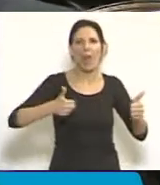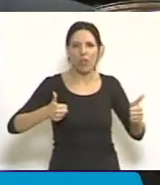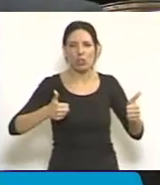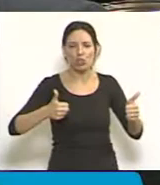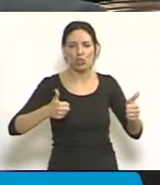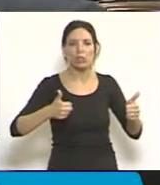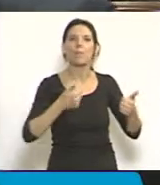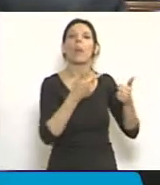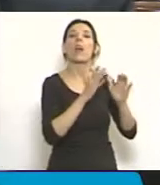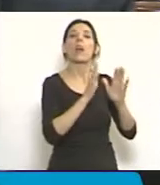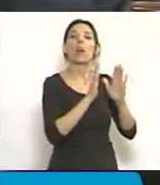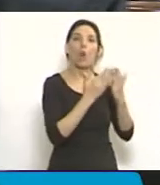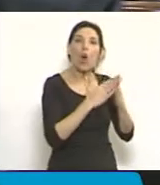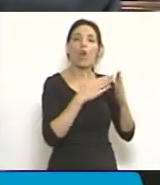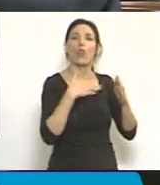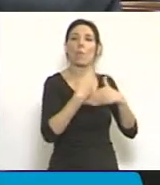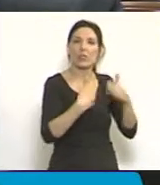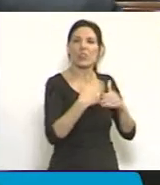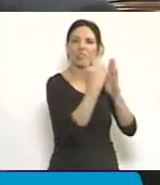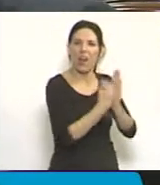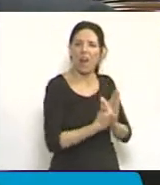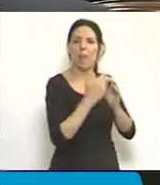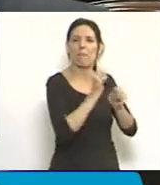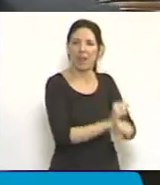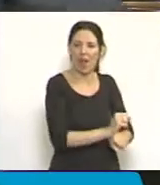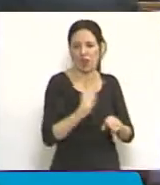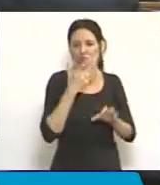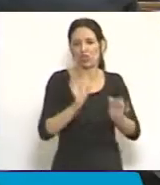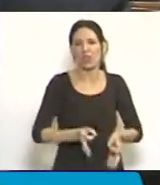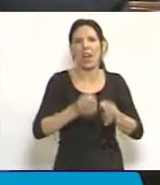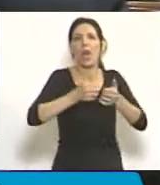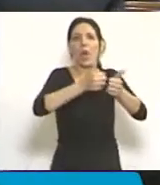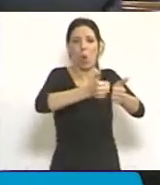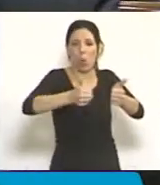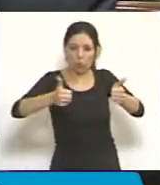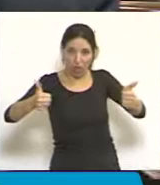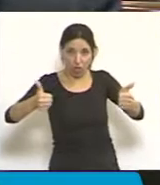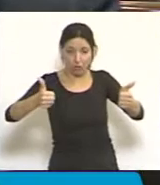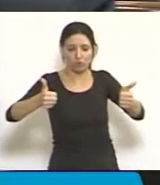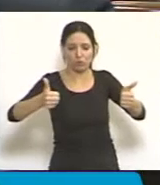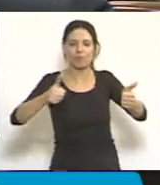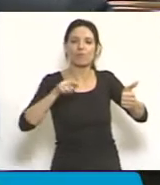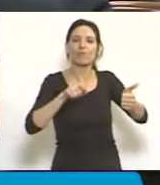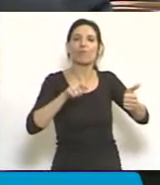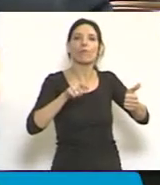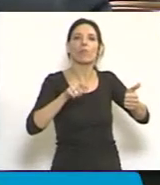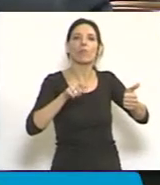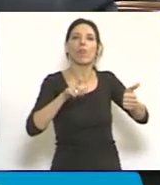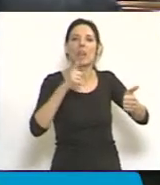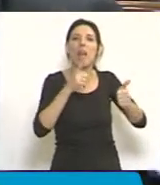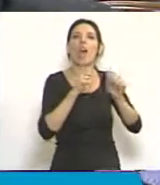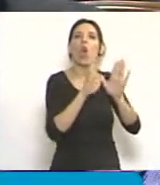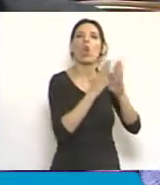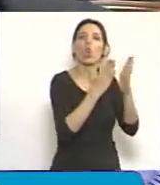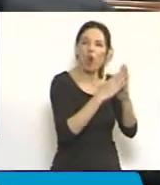Profesional Penal. Sabemos que el mecanismo del juicio por jurados responde exactamente a todos los principios que en el Código